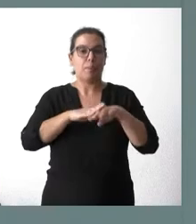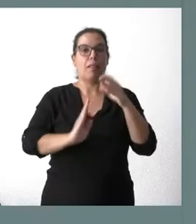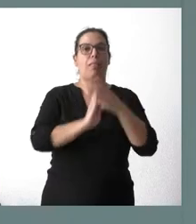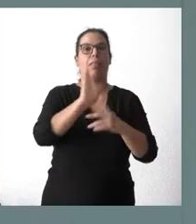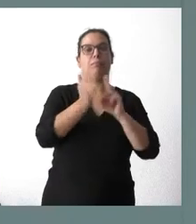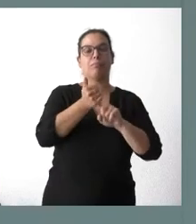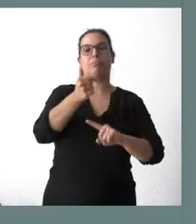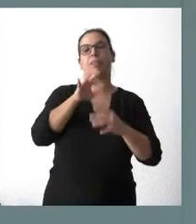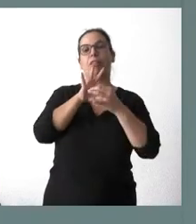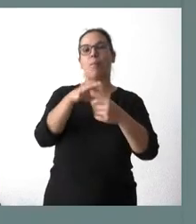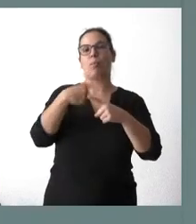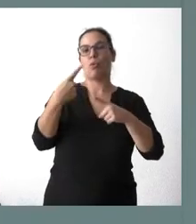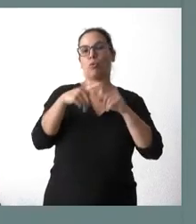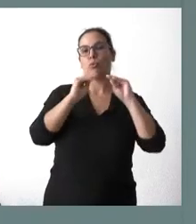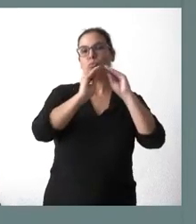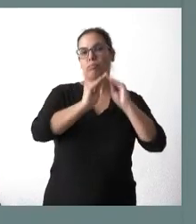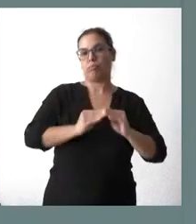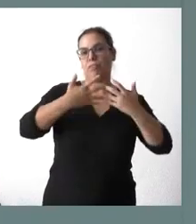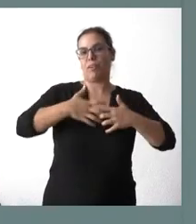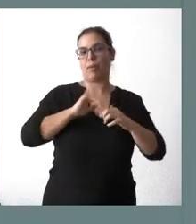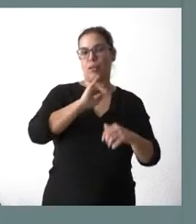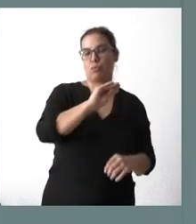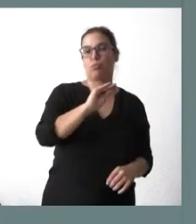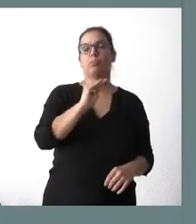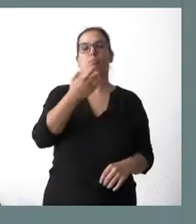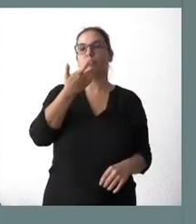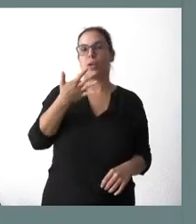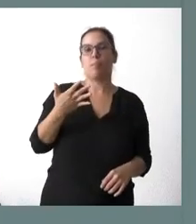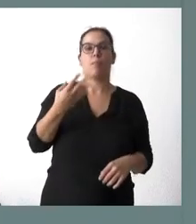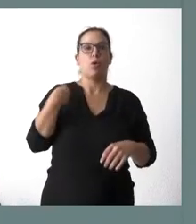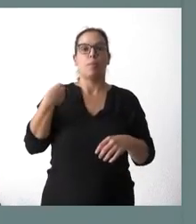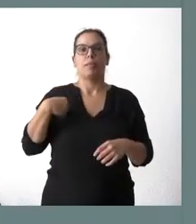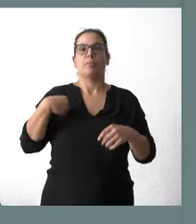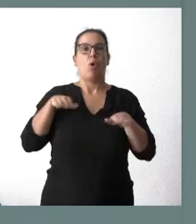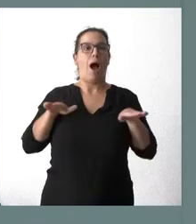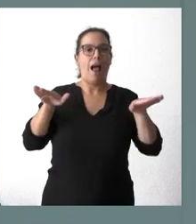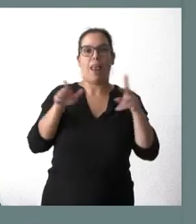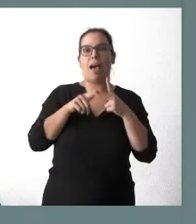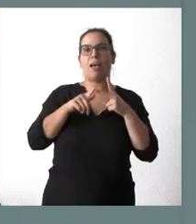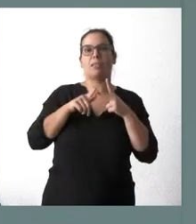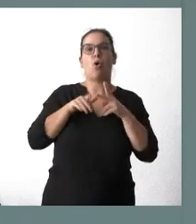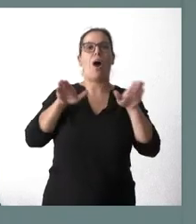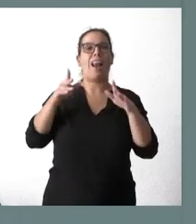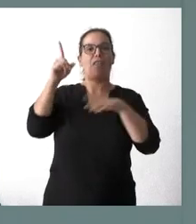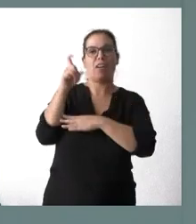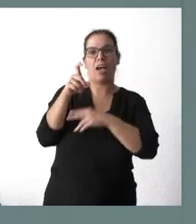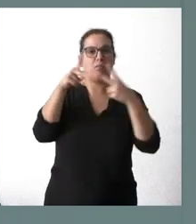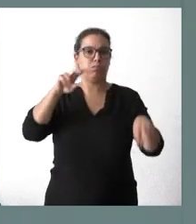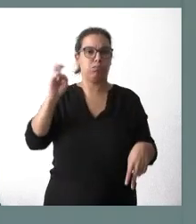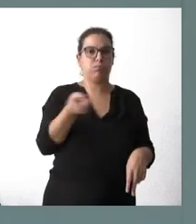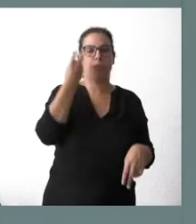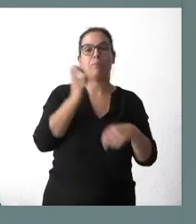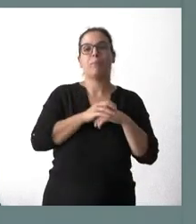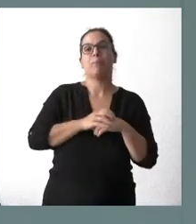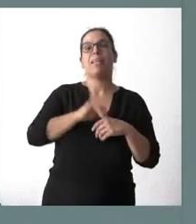algunos de los productos que allí se fabrican, como puedan ser el fuselaje, las salas o las salas fijas. En cuarto lugar, IVECO,